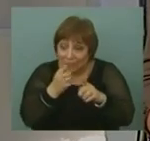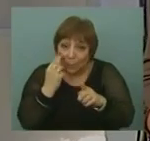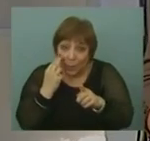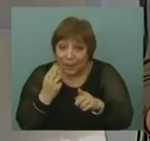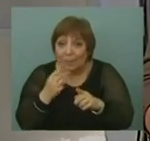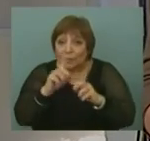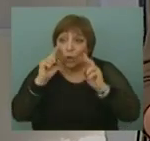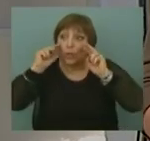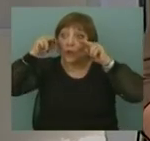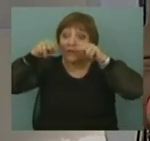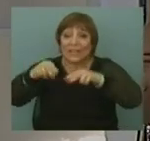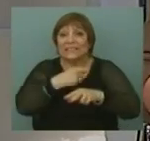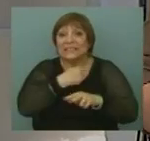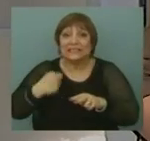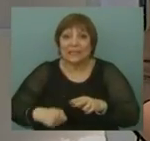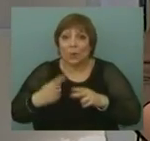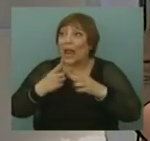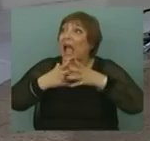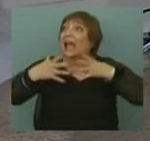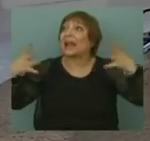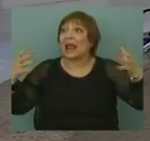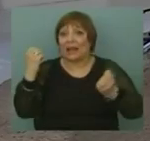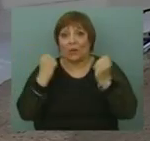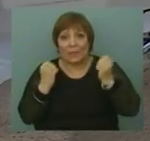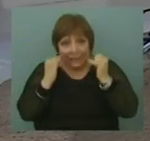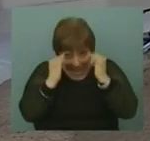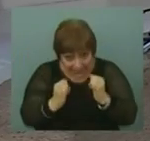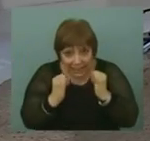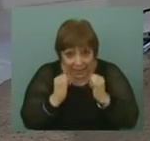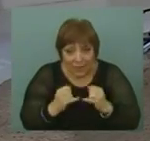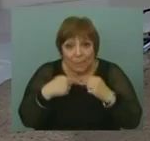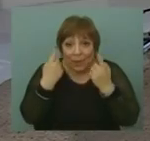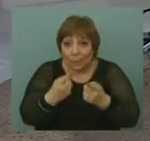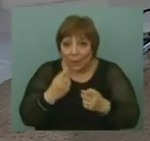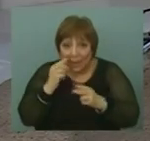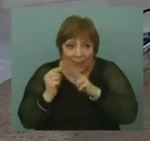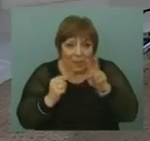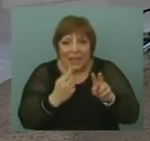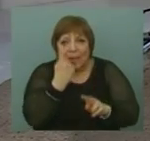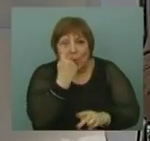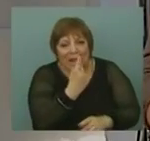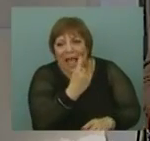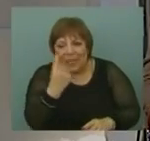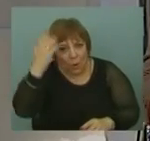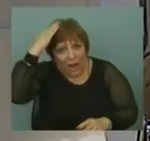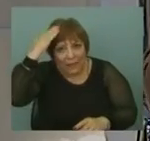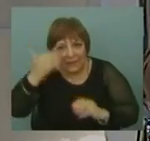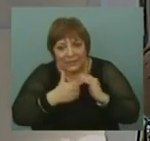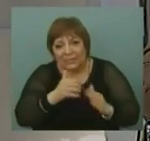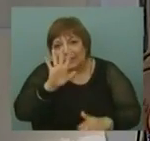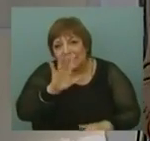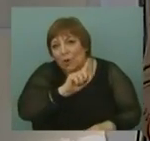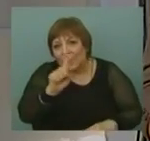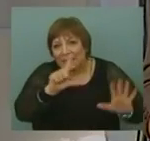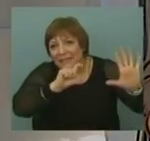visualiza a China como una gran economía, y lo es, pero si luego vamos a ver cómo es el PBI per cápita de los chinos, ronda los 5